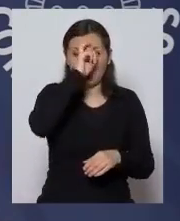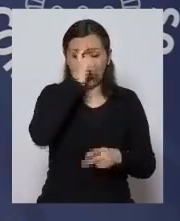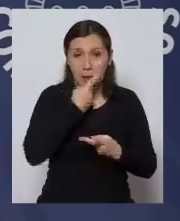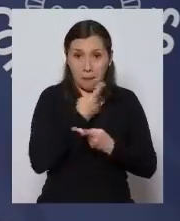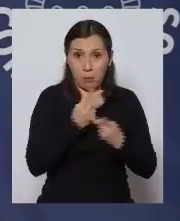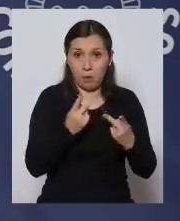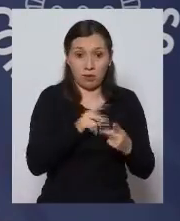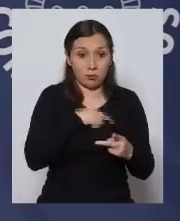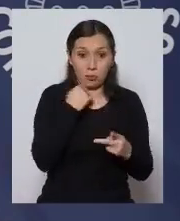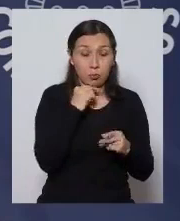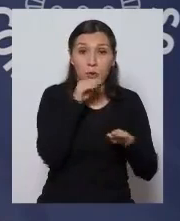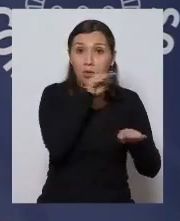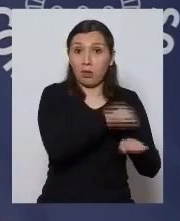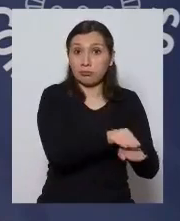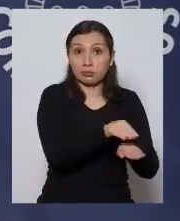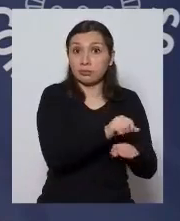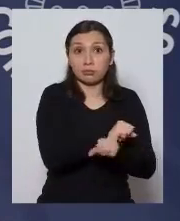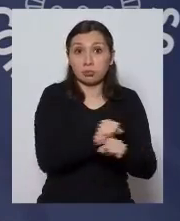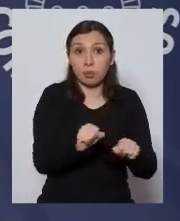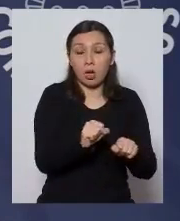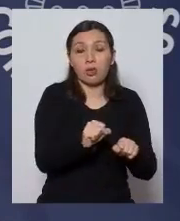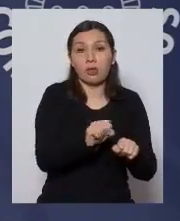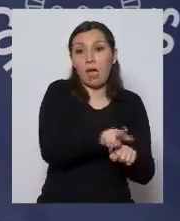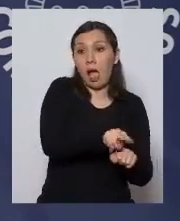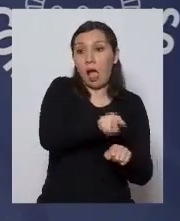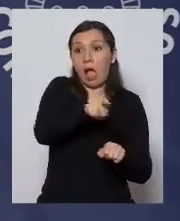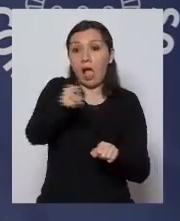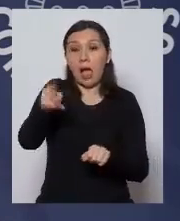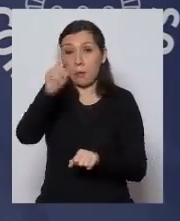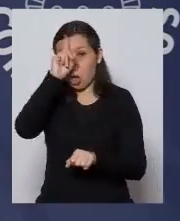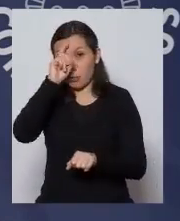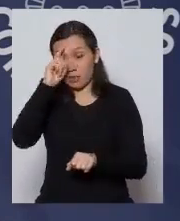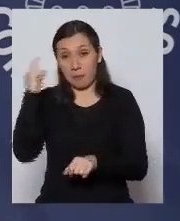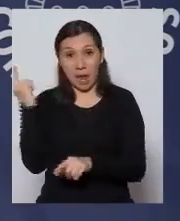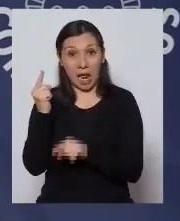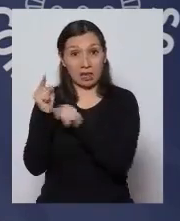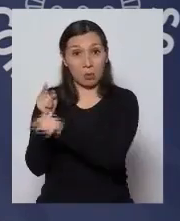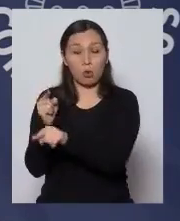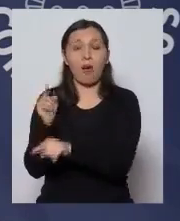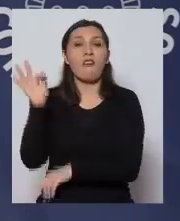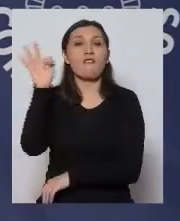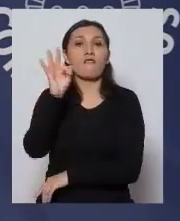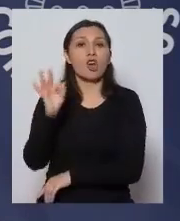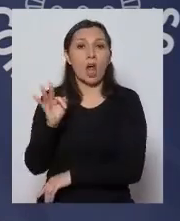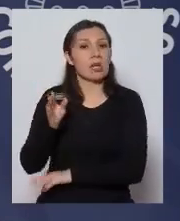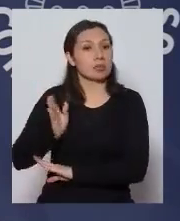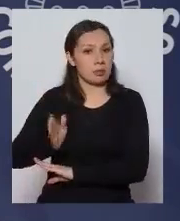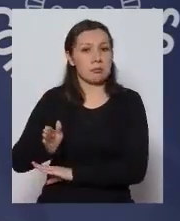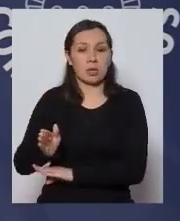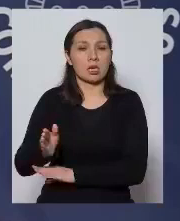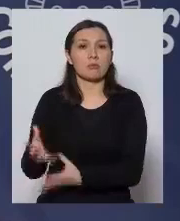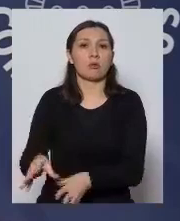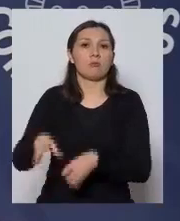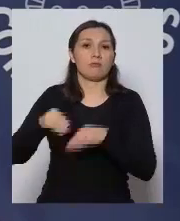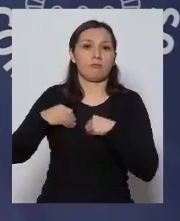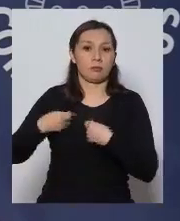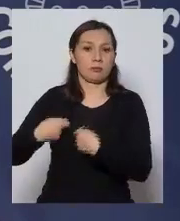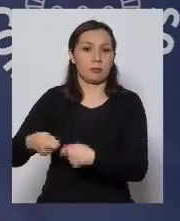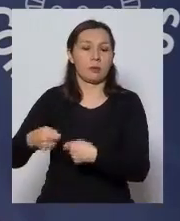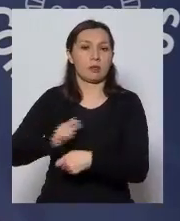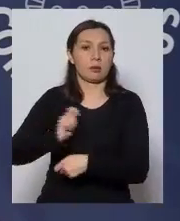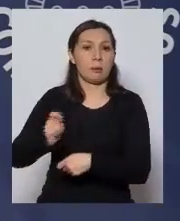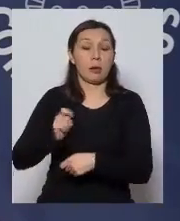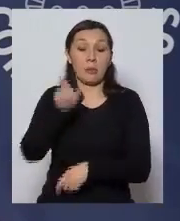pública a un recinto privado es FONASA quien sigue asumiendo los costos